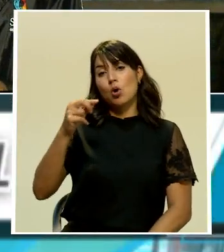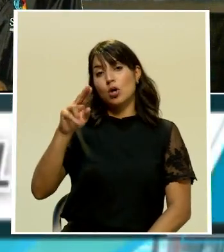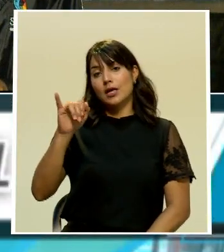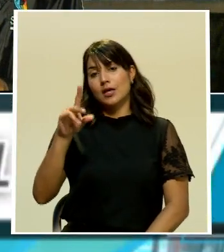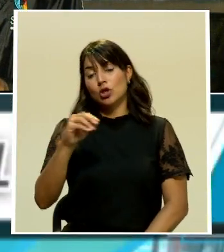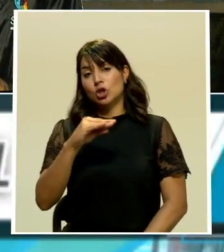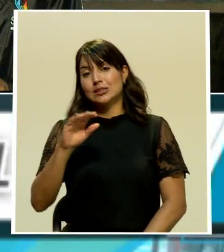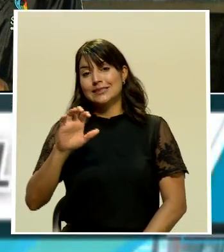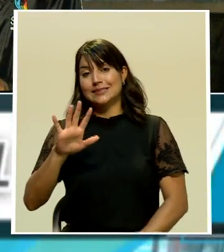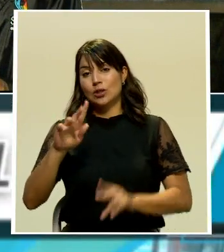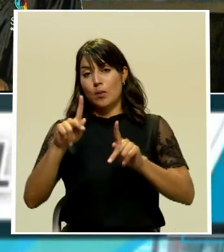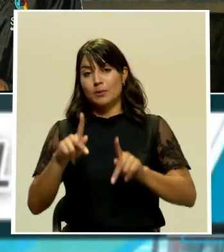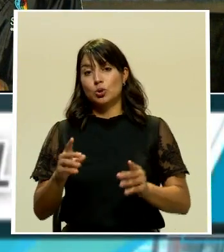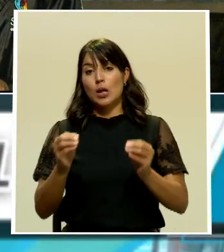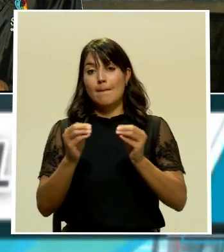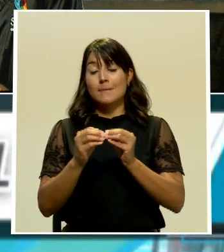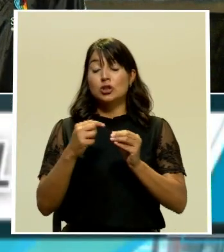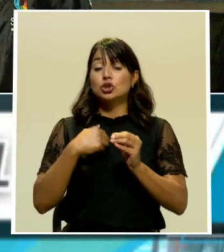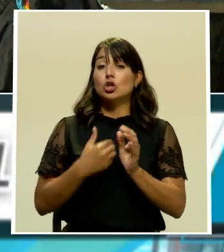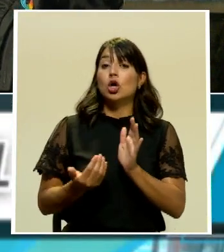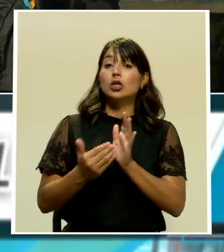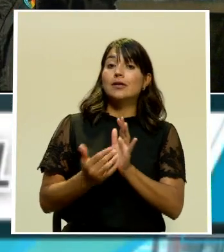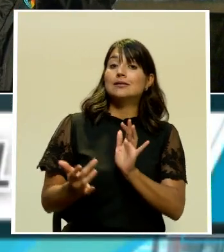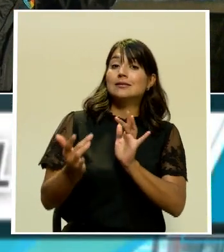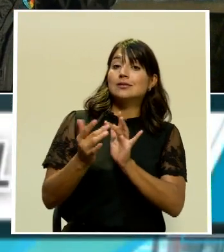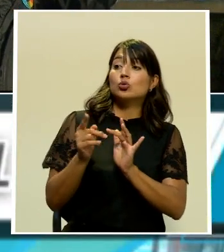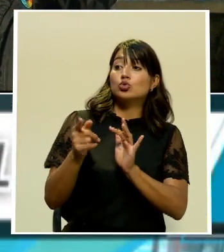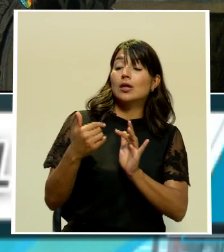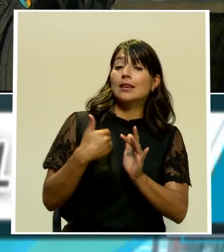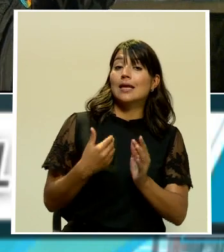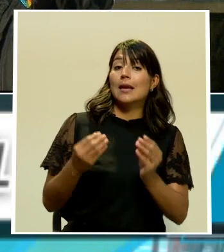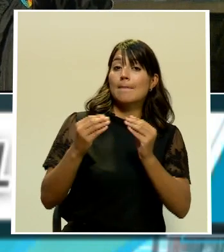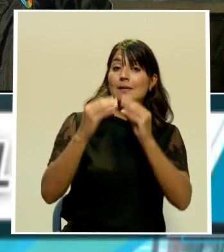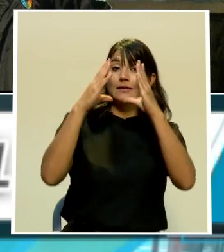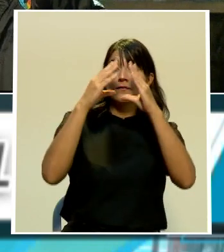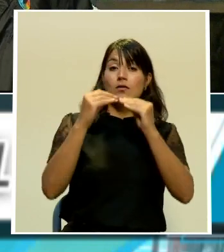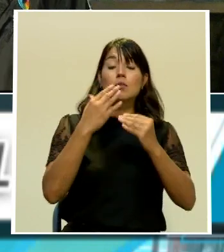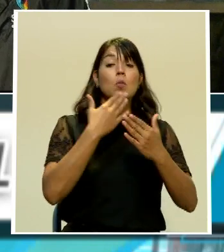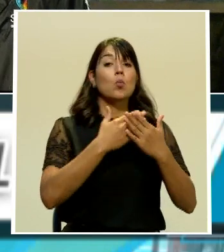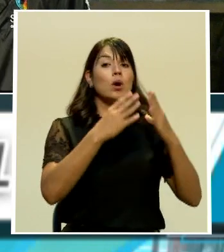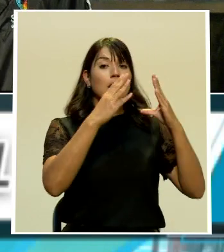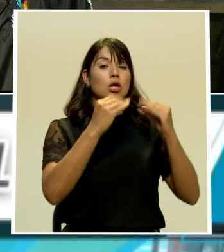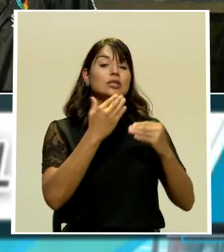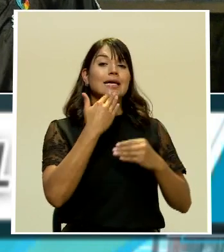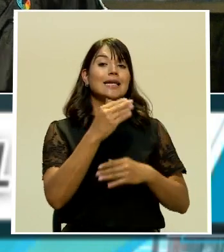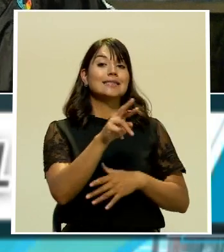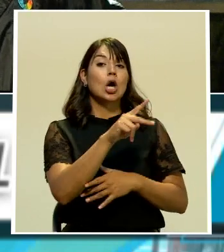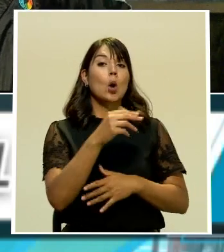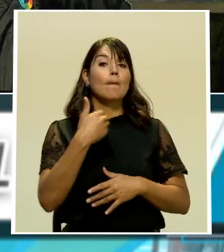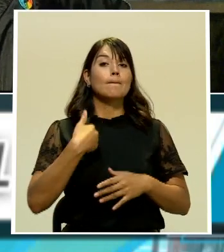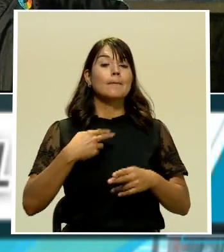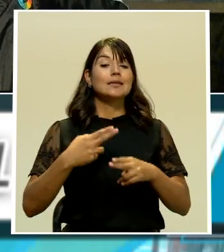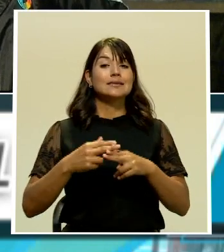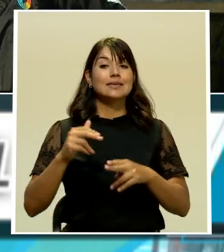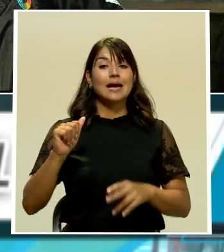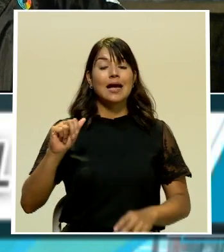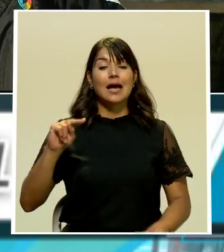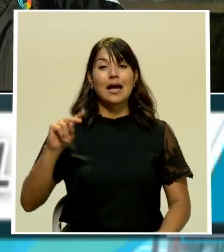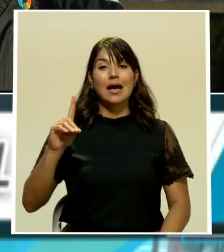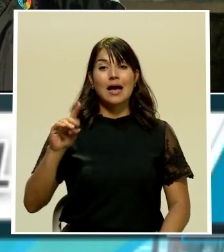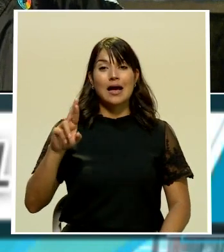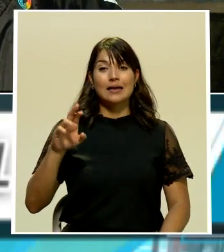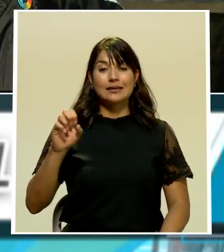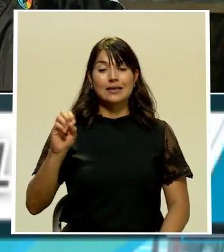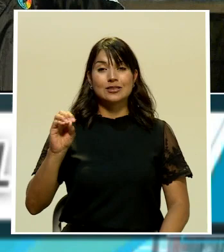con usted al estudio donde tiene más detalles buenas noches buenas noches gracias a nuestro compañero Andrés Ortiz quien nos reportaba